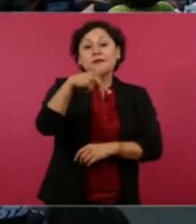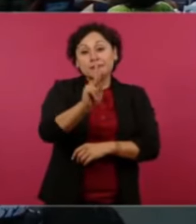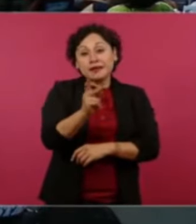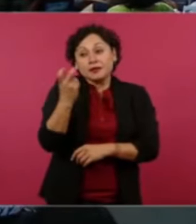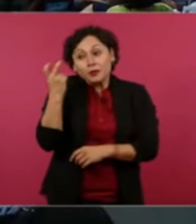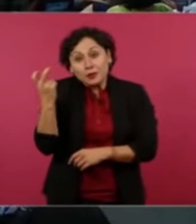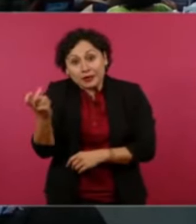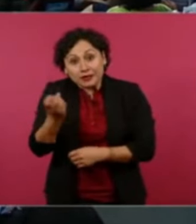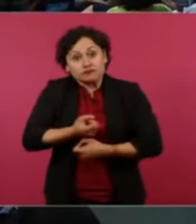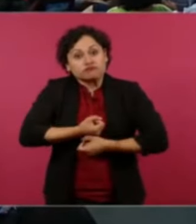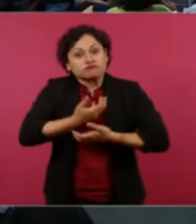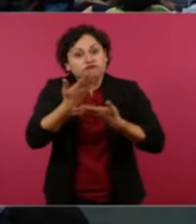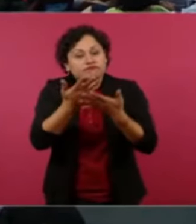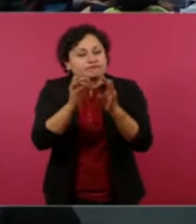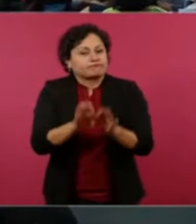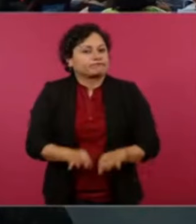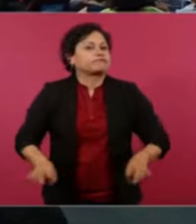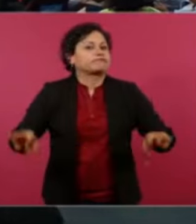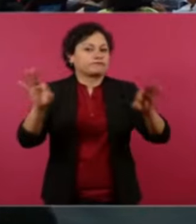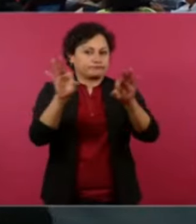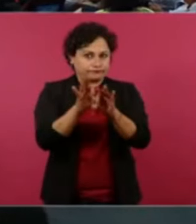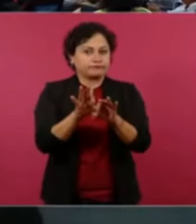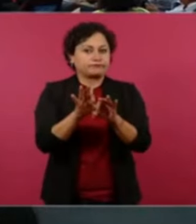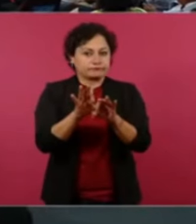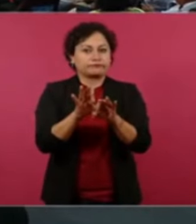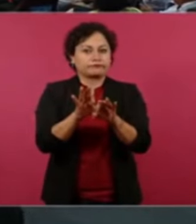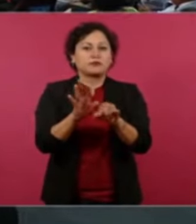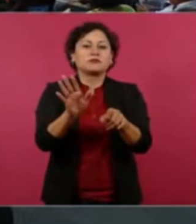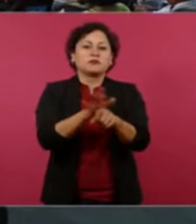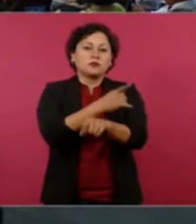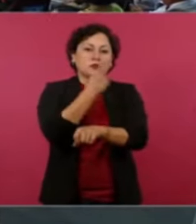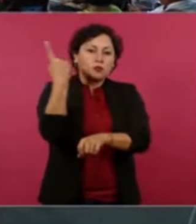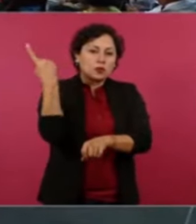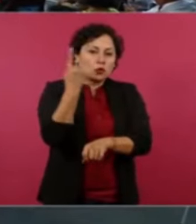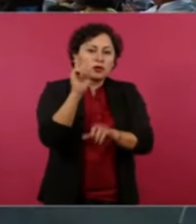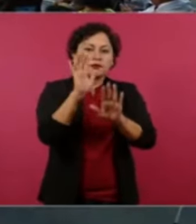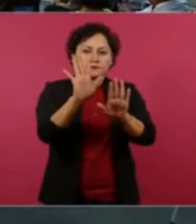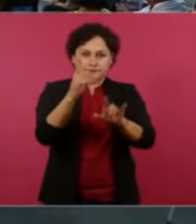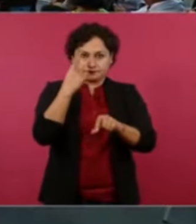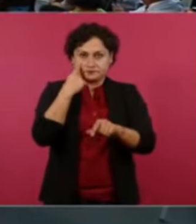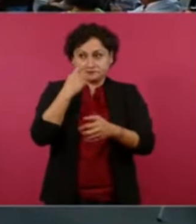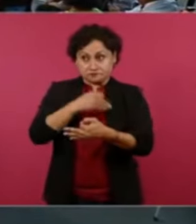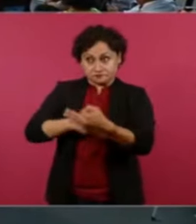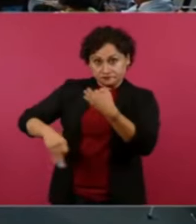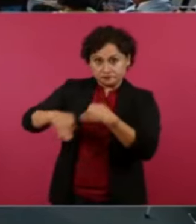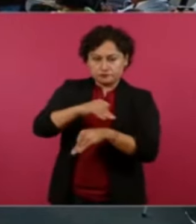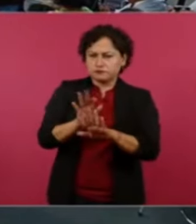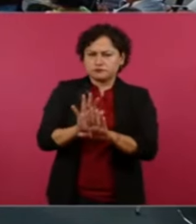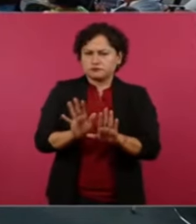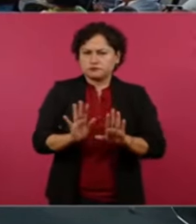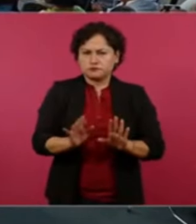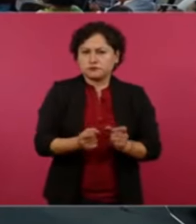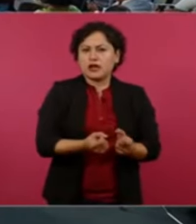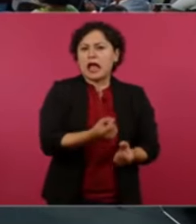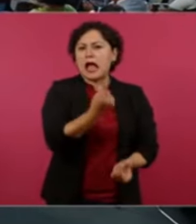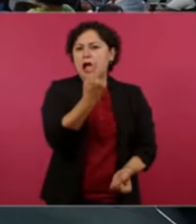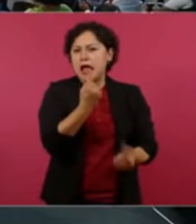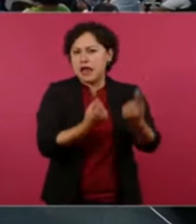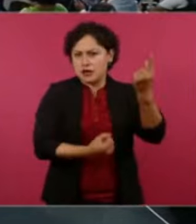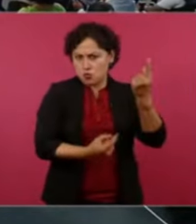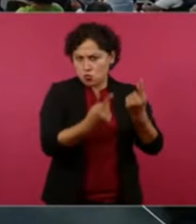porque algunos no todos están metiéndose